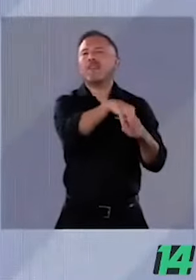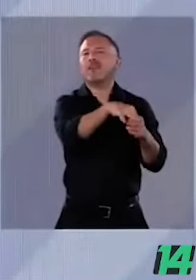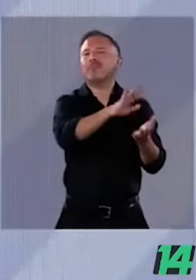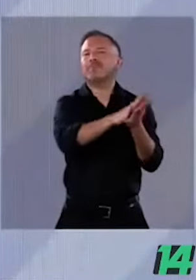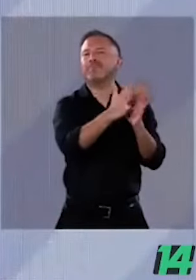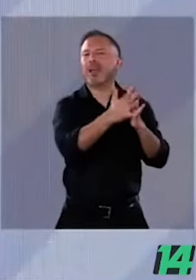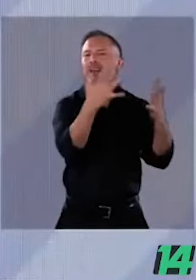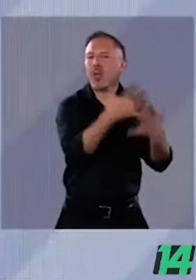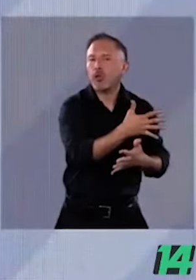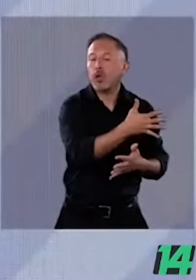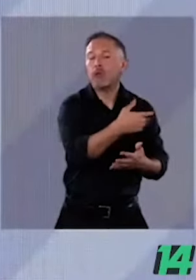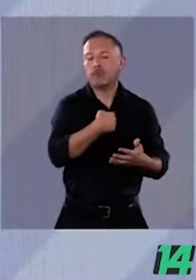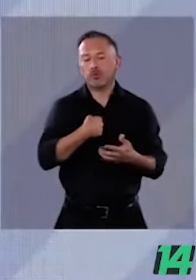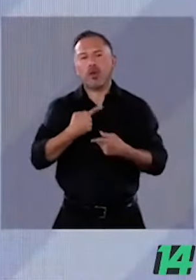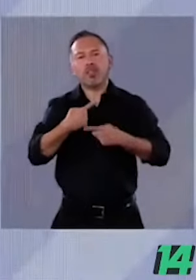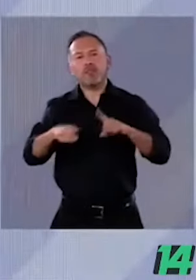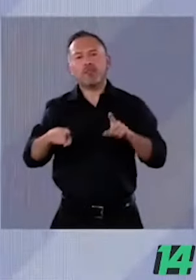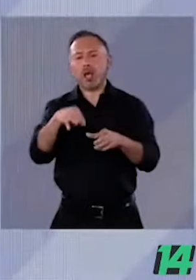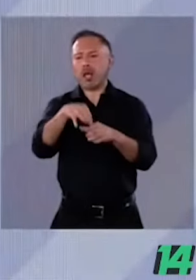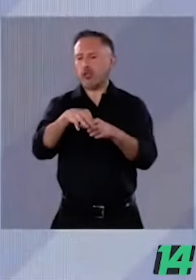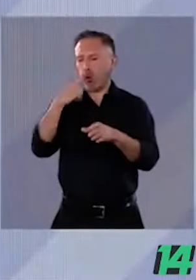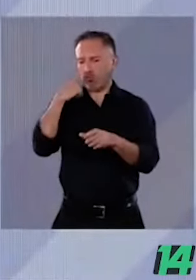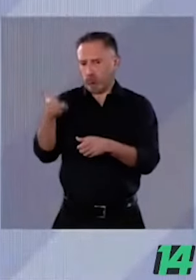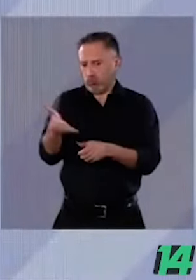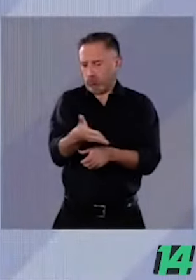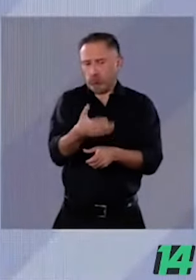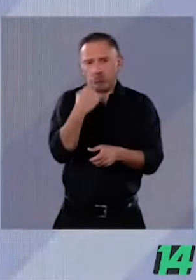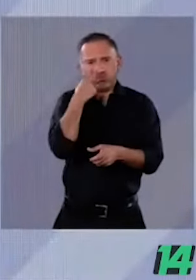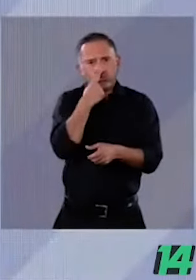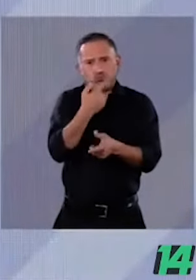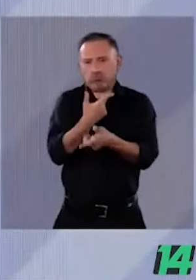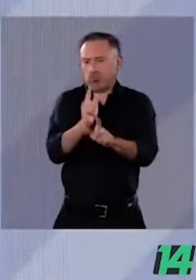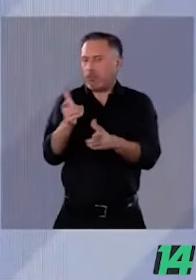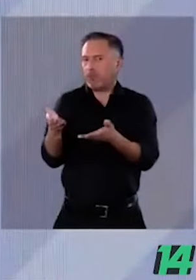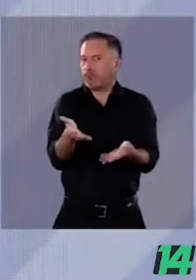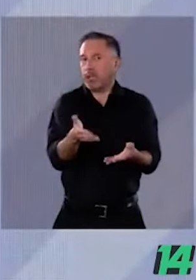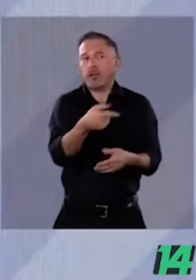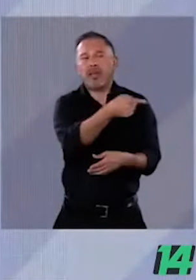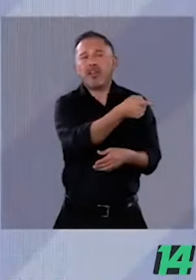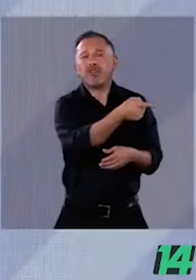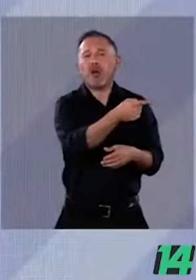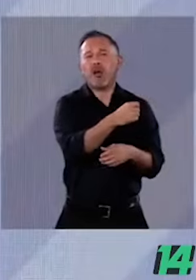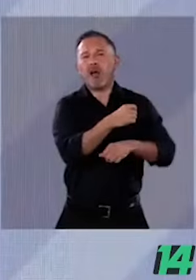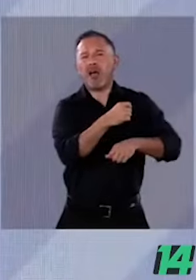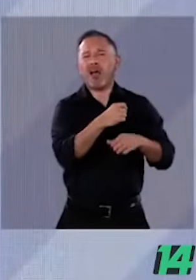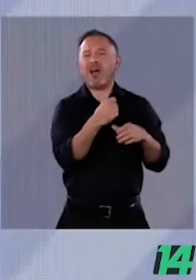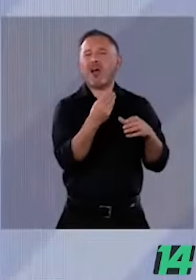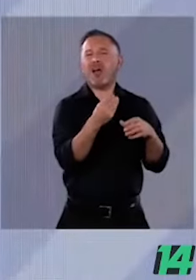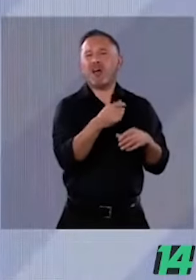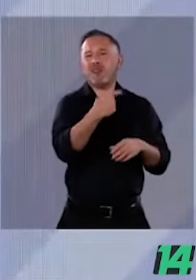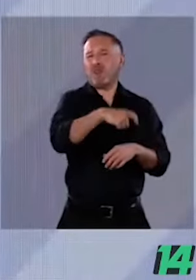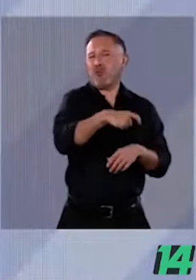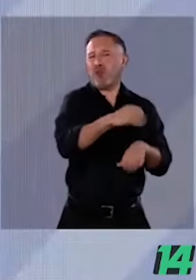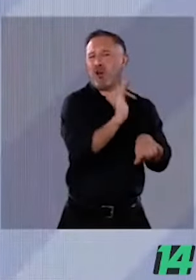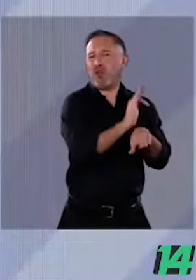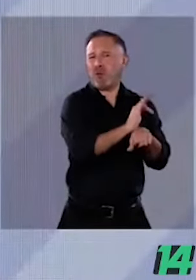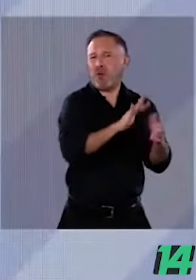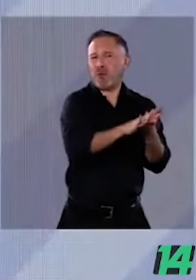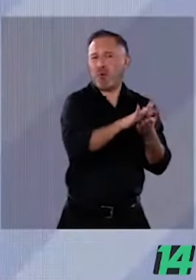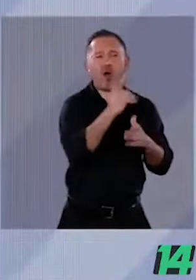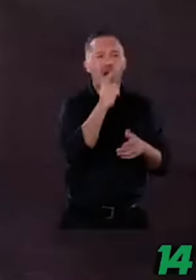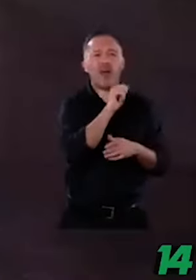Nosotros somos las elecciones libres. Ellos son el clasismo y el racismo. Nosotros somos el humanismo.